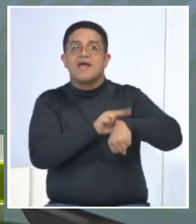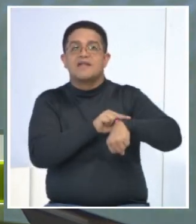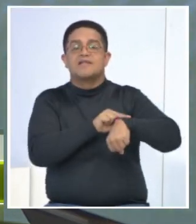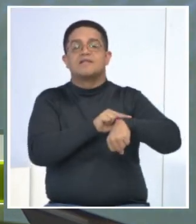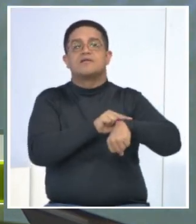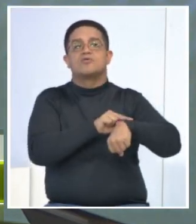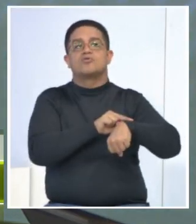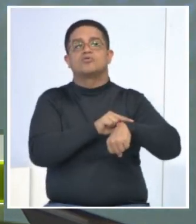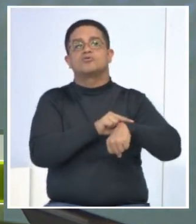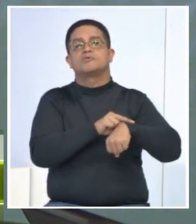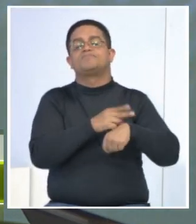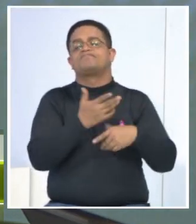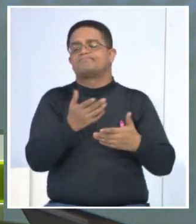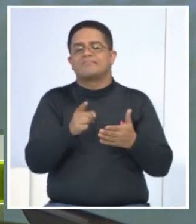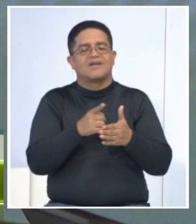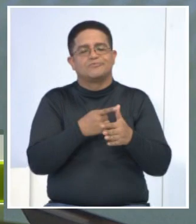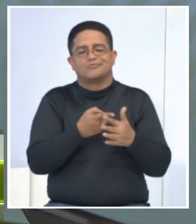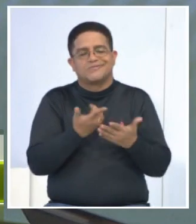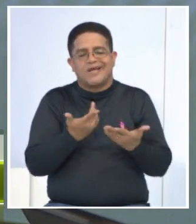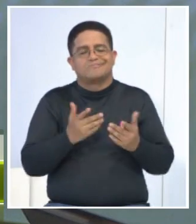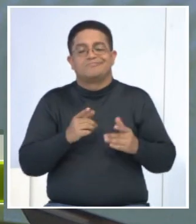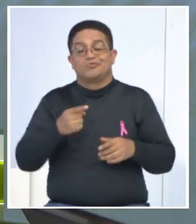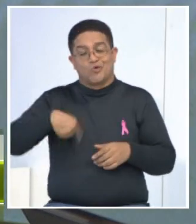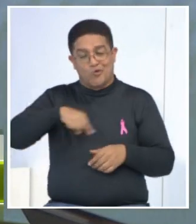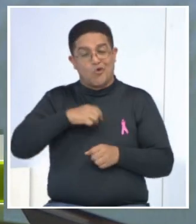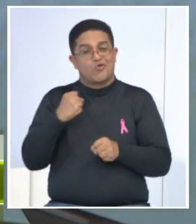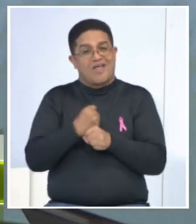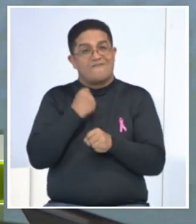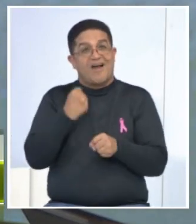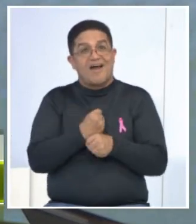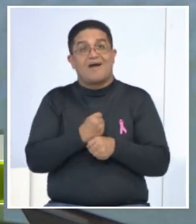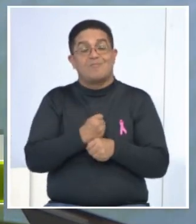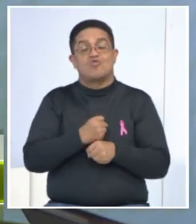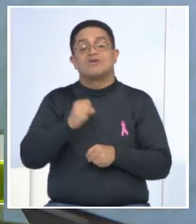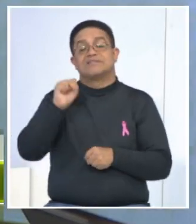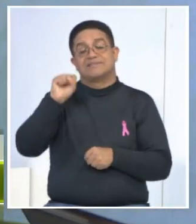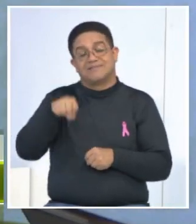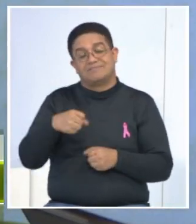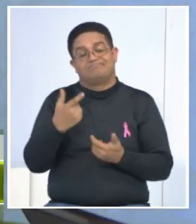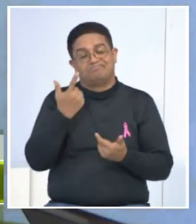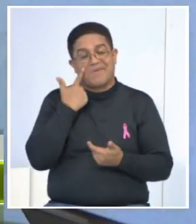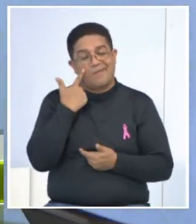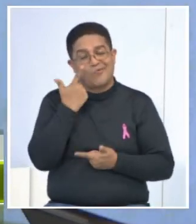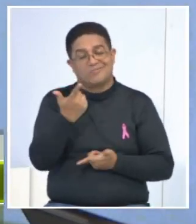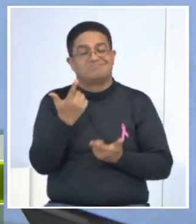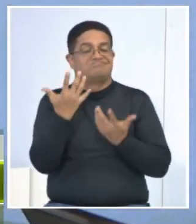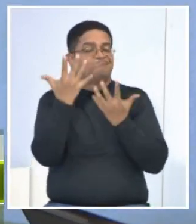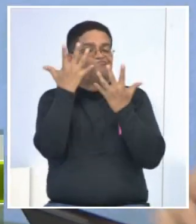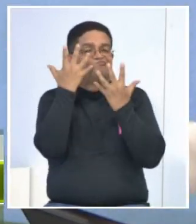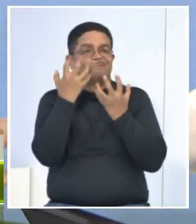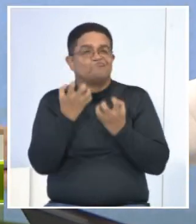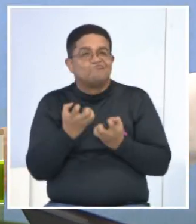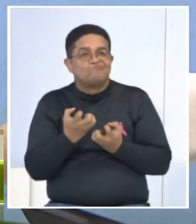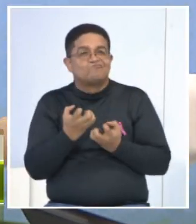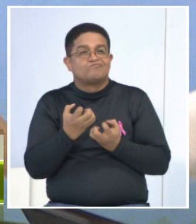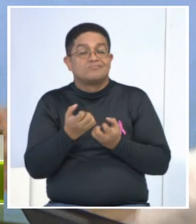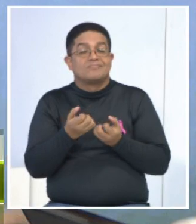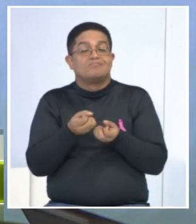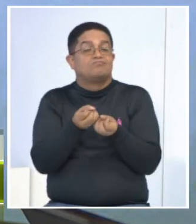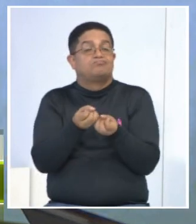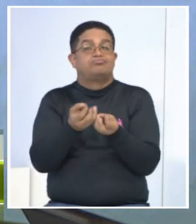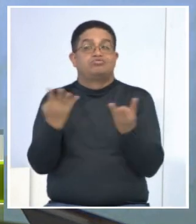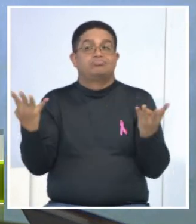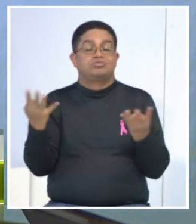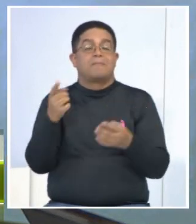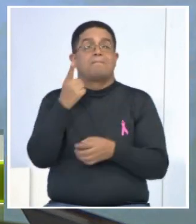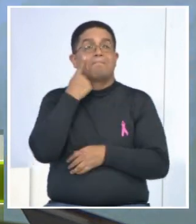Los que nos dedicamos a esto sí tenemos un poquito de tristeza, por decirlo de alguna manera. La cantidad de ofertas